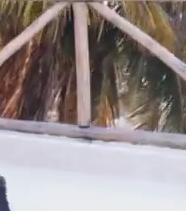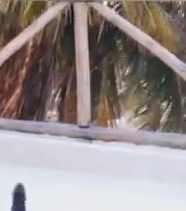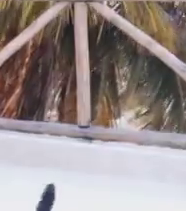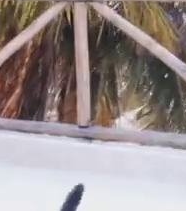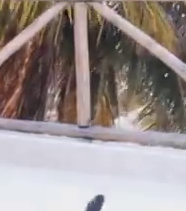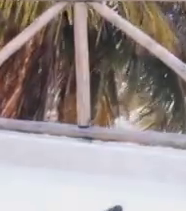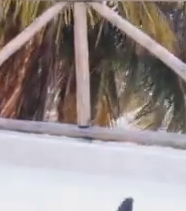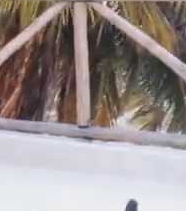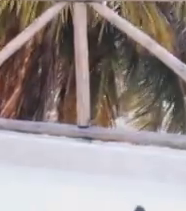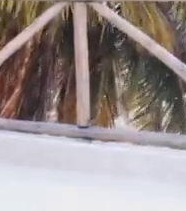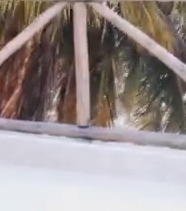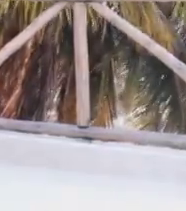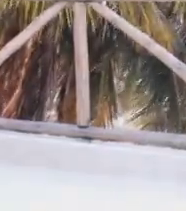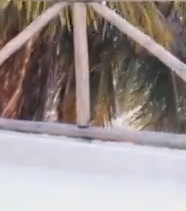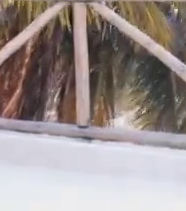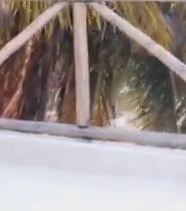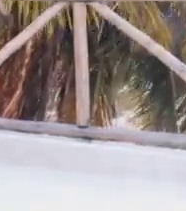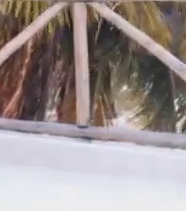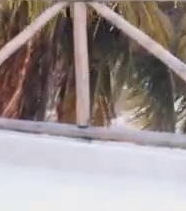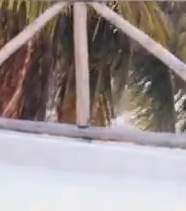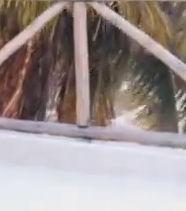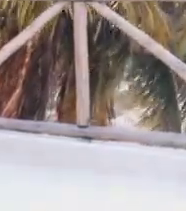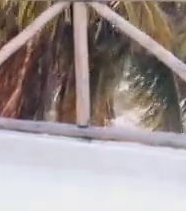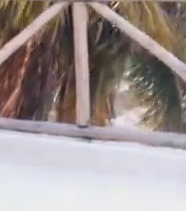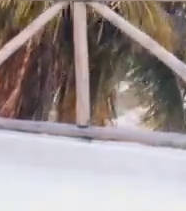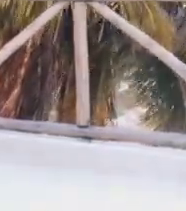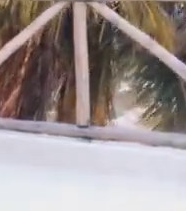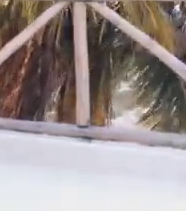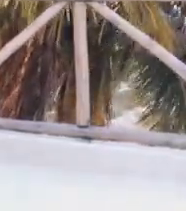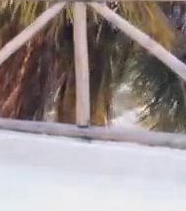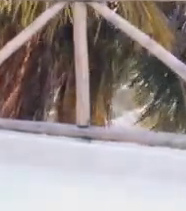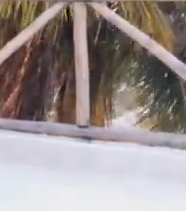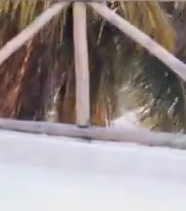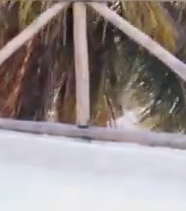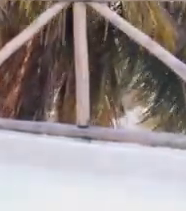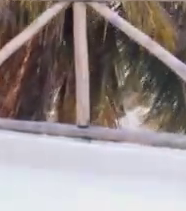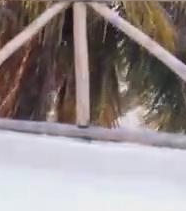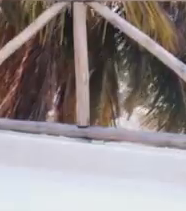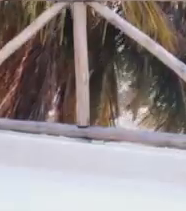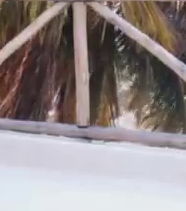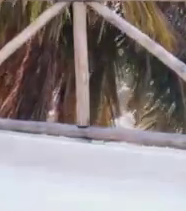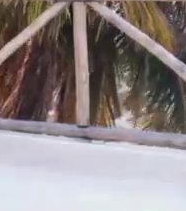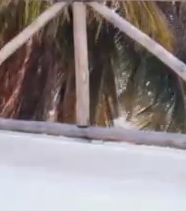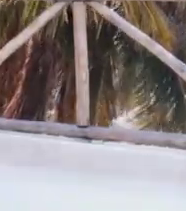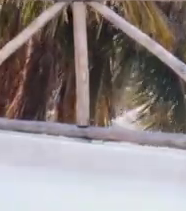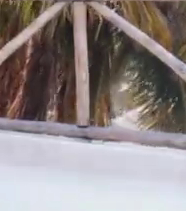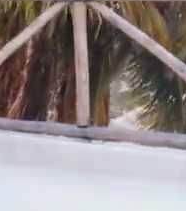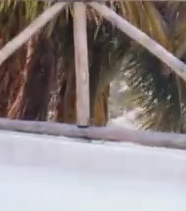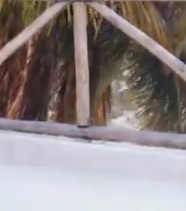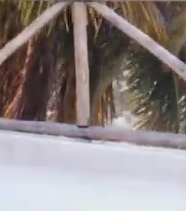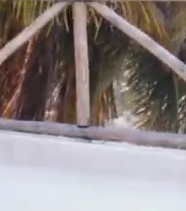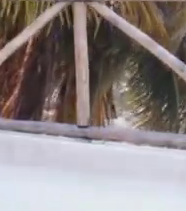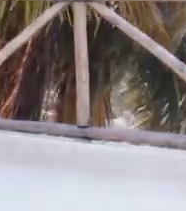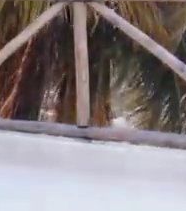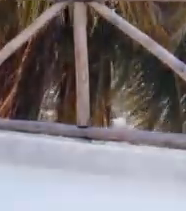cinco, seis, siete, ocho. Nos damos hacia adelante,